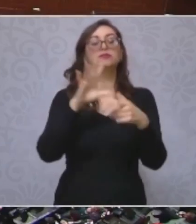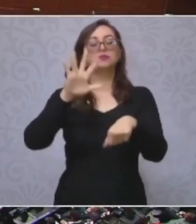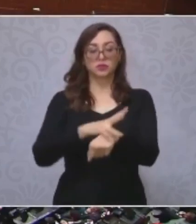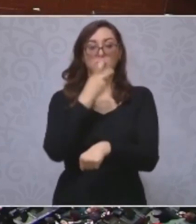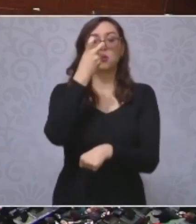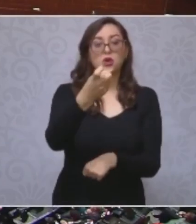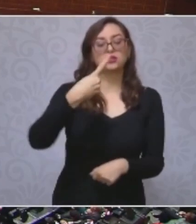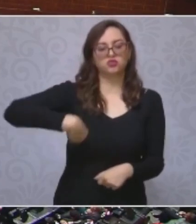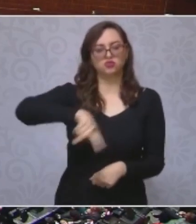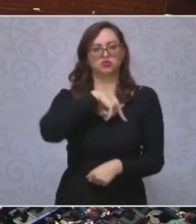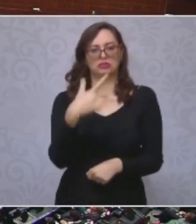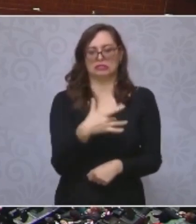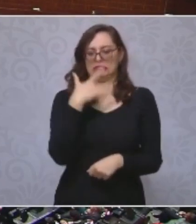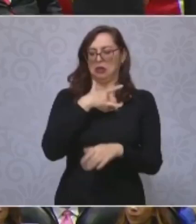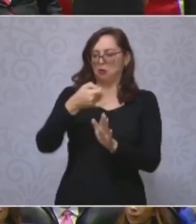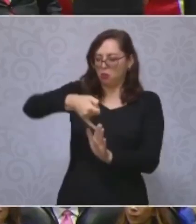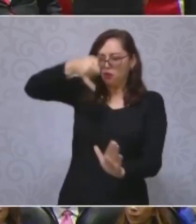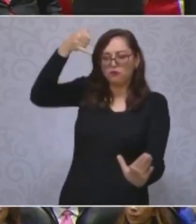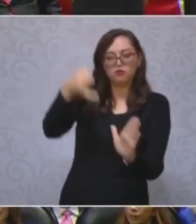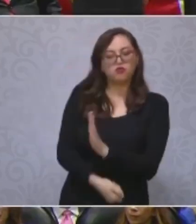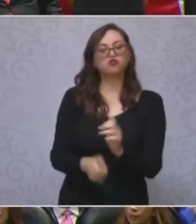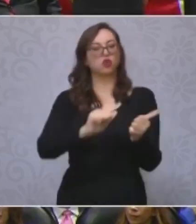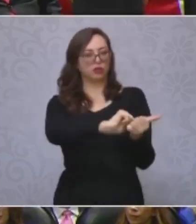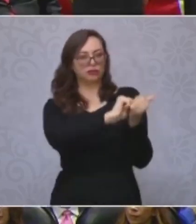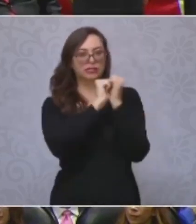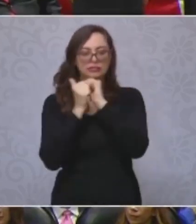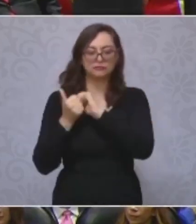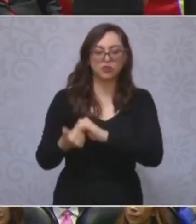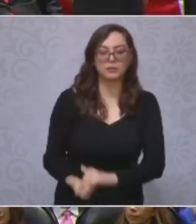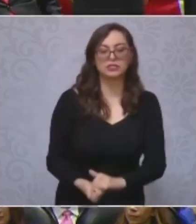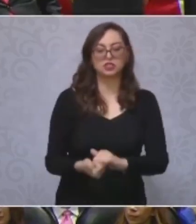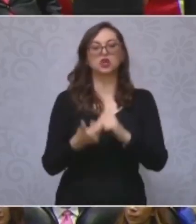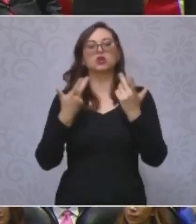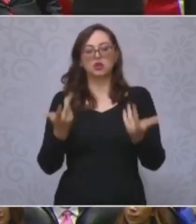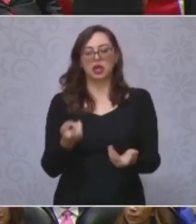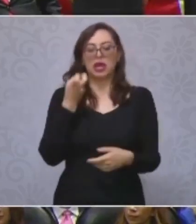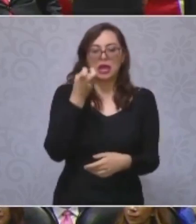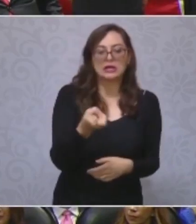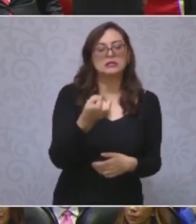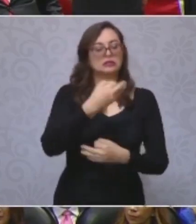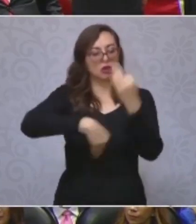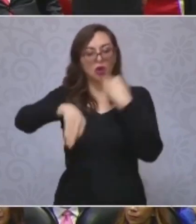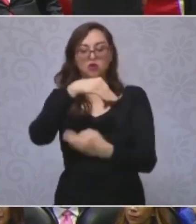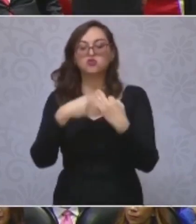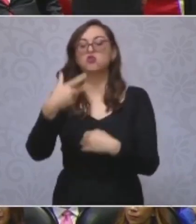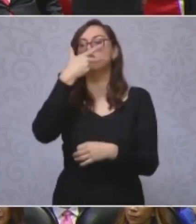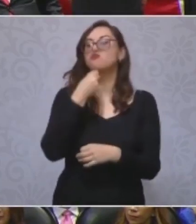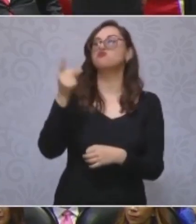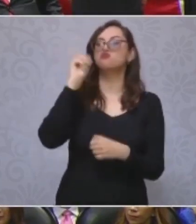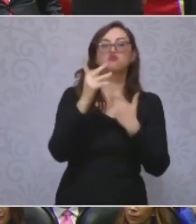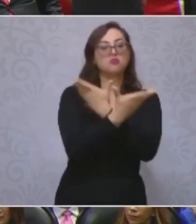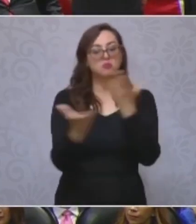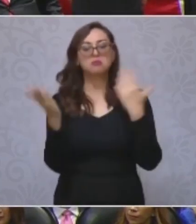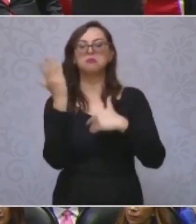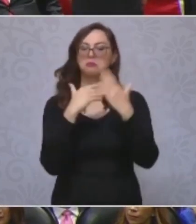una transformación profunda y aceptémoslo, a todas y a todos les ha ido